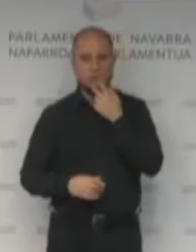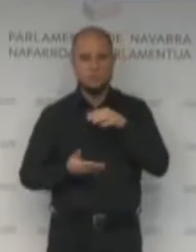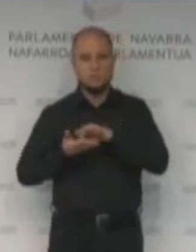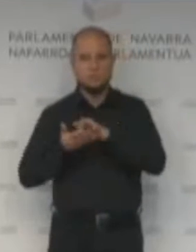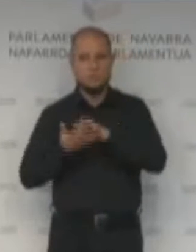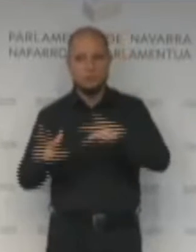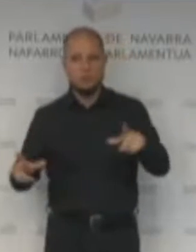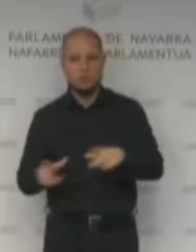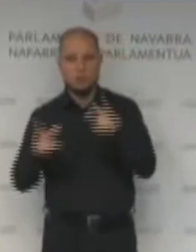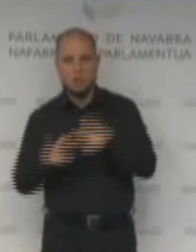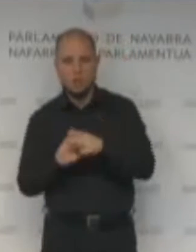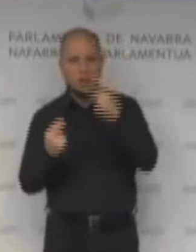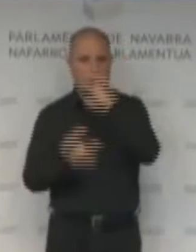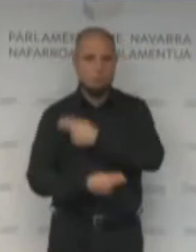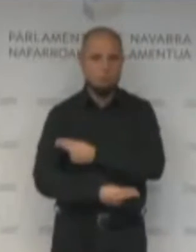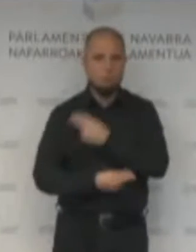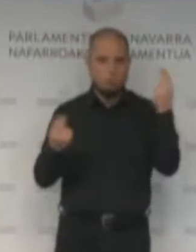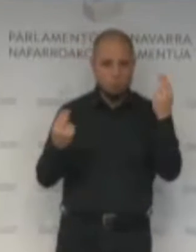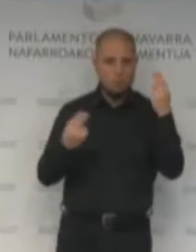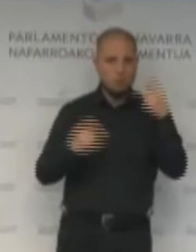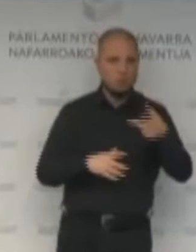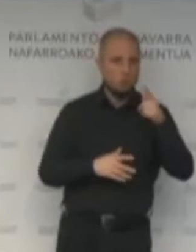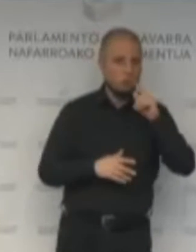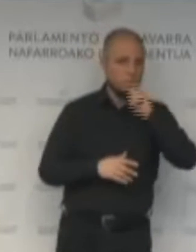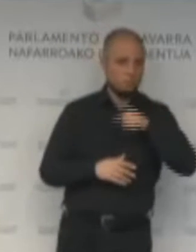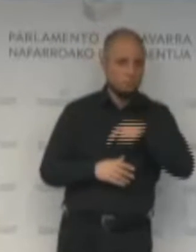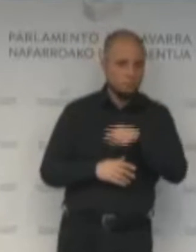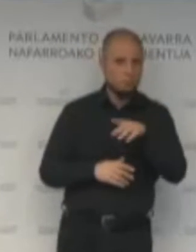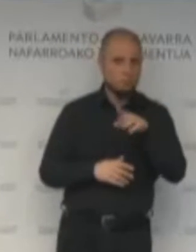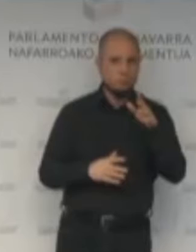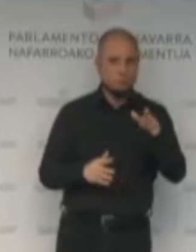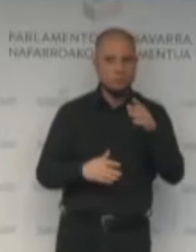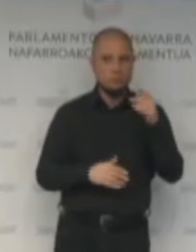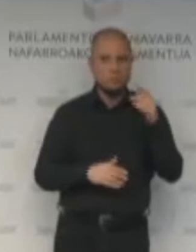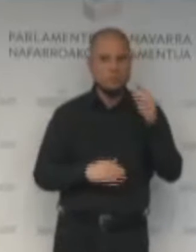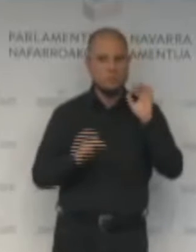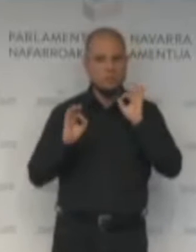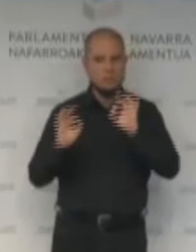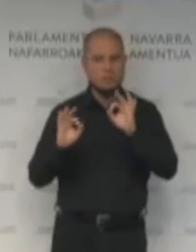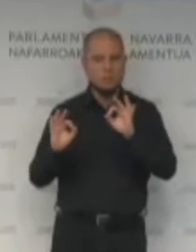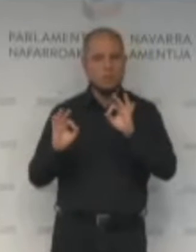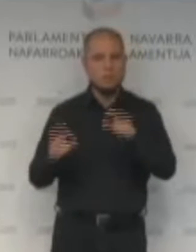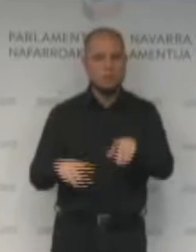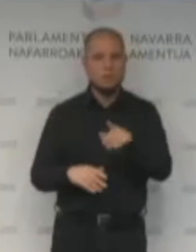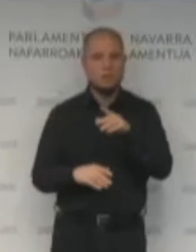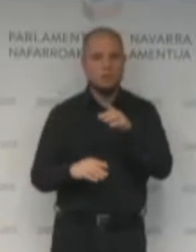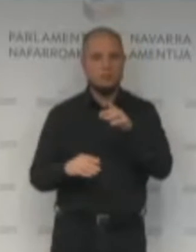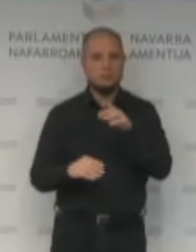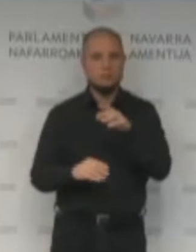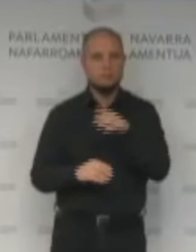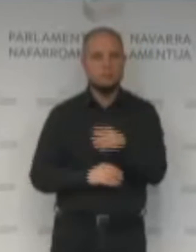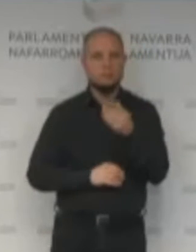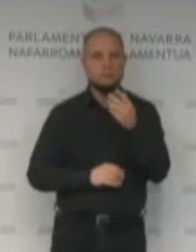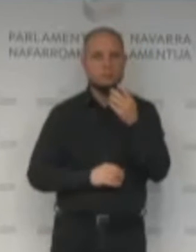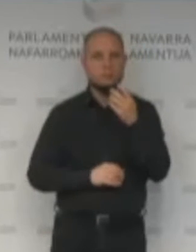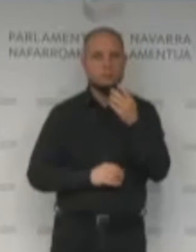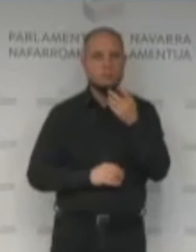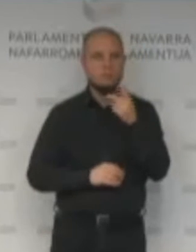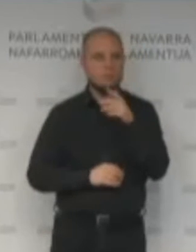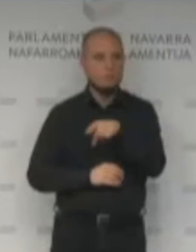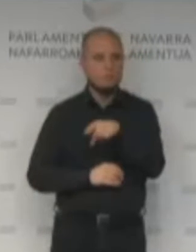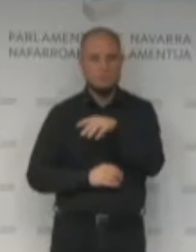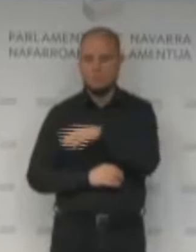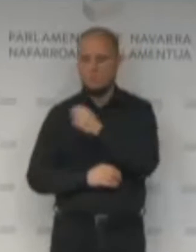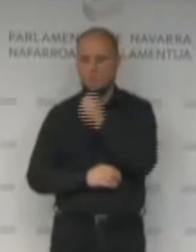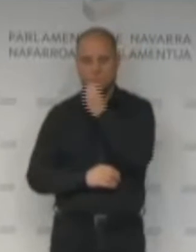públicos Gesayn. Lo hicimos porque era, y seguimos creyendo firmemente en que así es, la opción mejor,